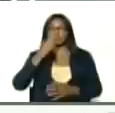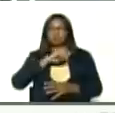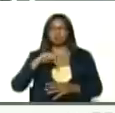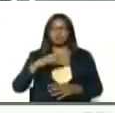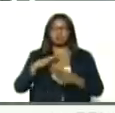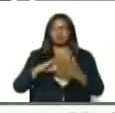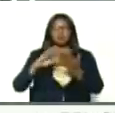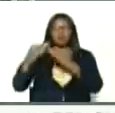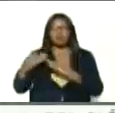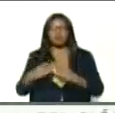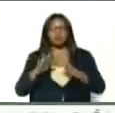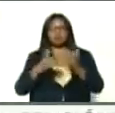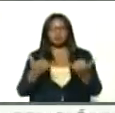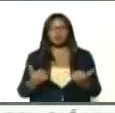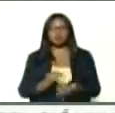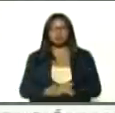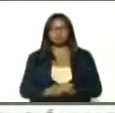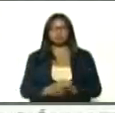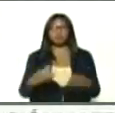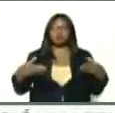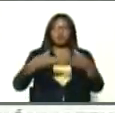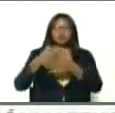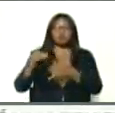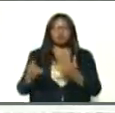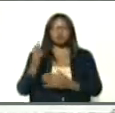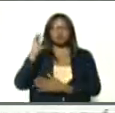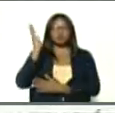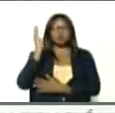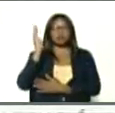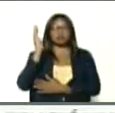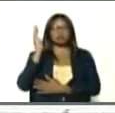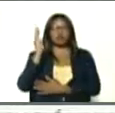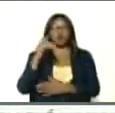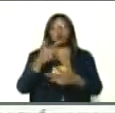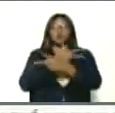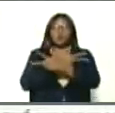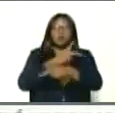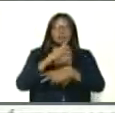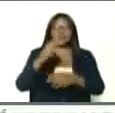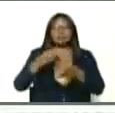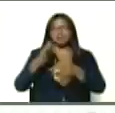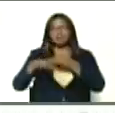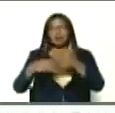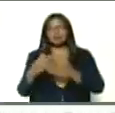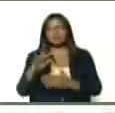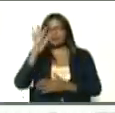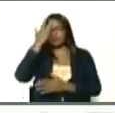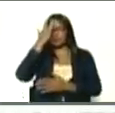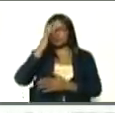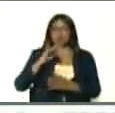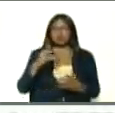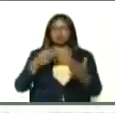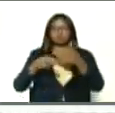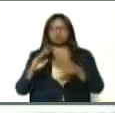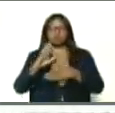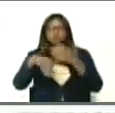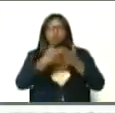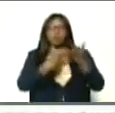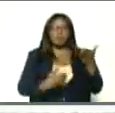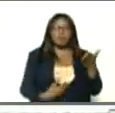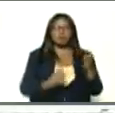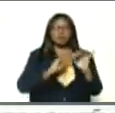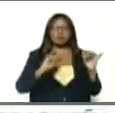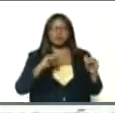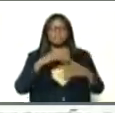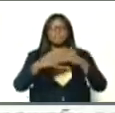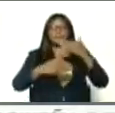nuestros comuneros, y comuneras, que estuvieron reunidos, en congreso, 2.0, desde septiembre, hasta febrero, construyeron, esa propuesta, y ahora, esa propuesta,